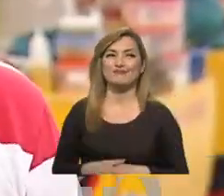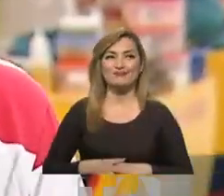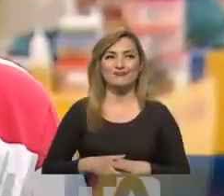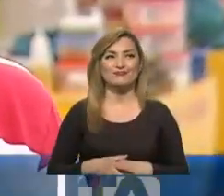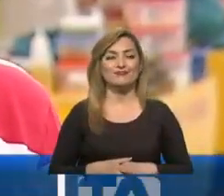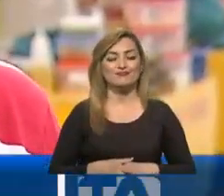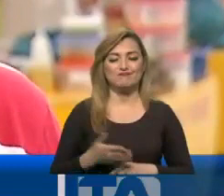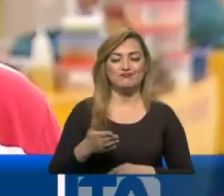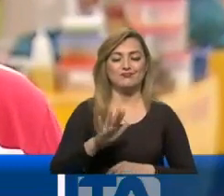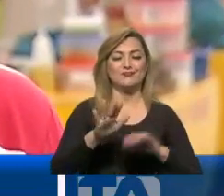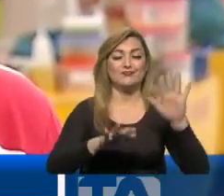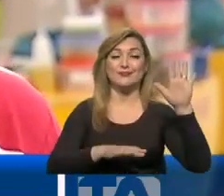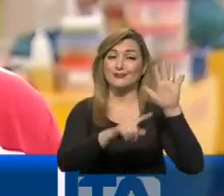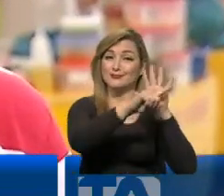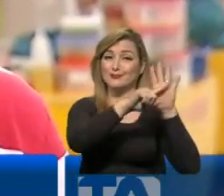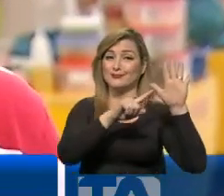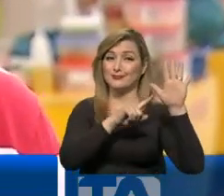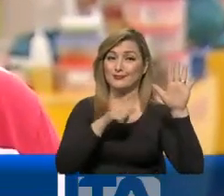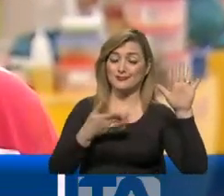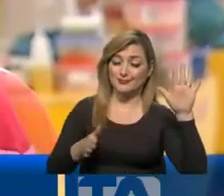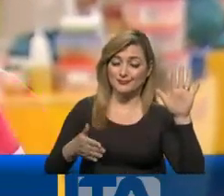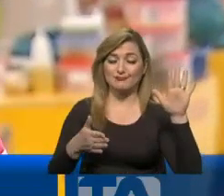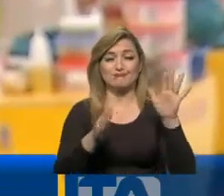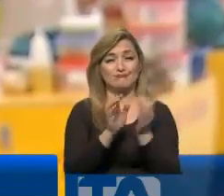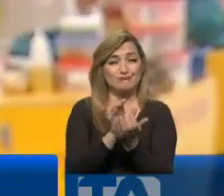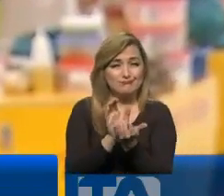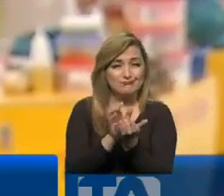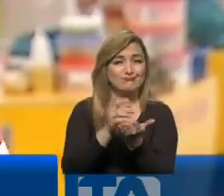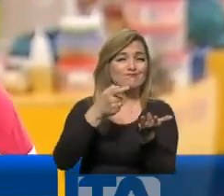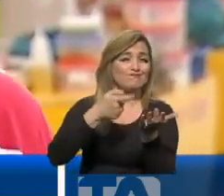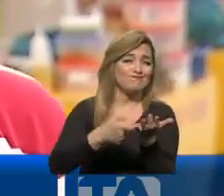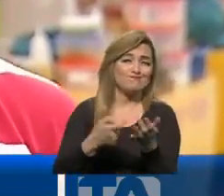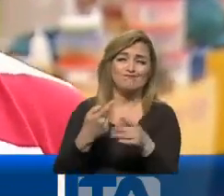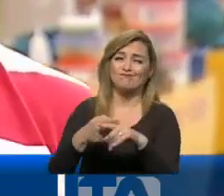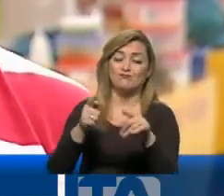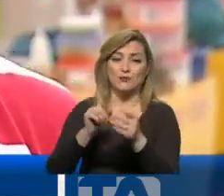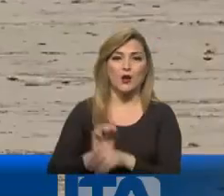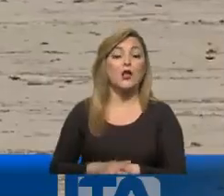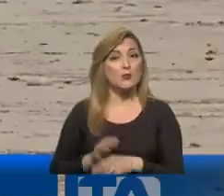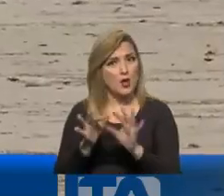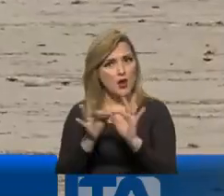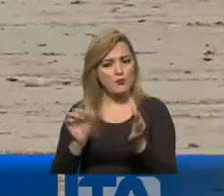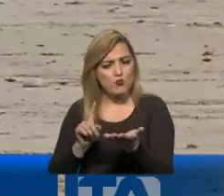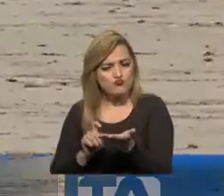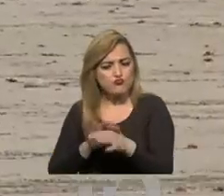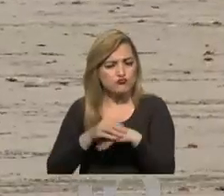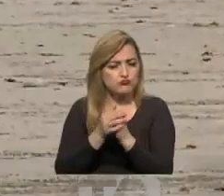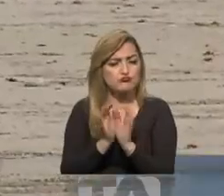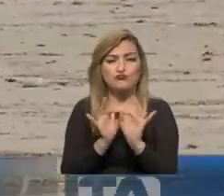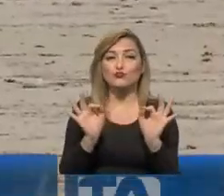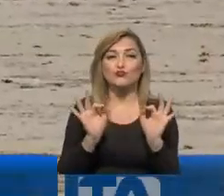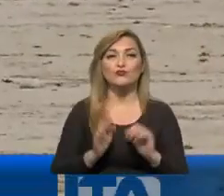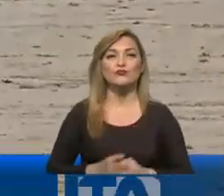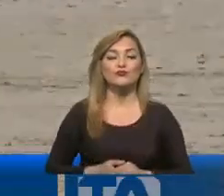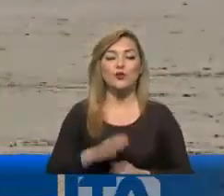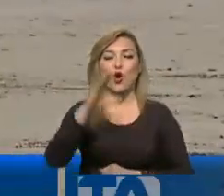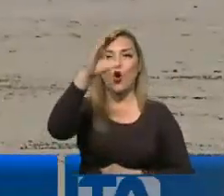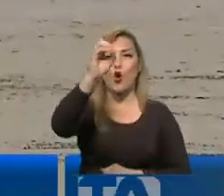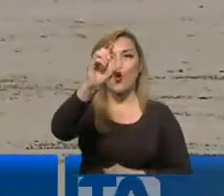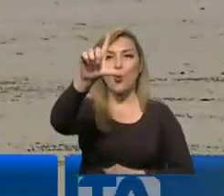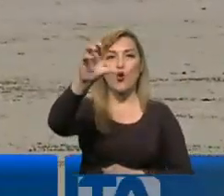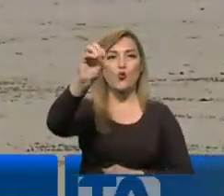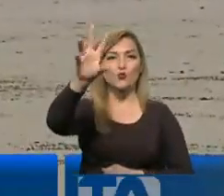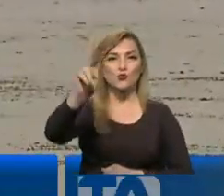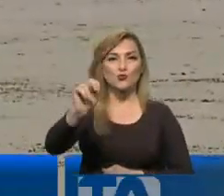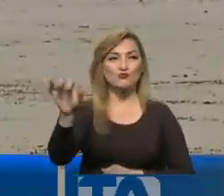que es los cinco mariscos que nosotros trabajamos aquí en la playa. Tenemos el gel, tenemos alcohol. Un panorama similar se observa en Olón. Los